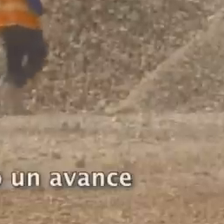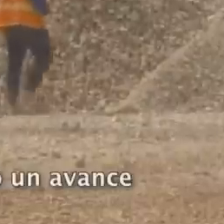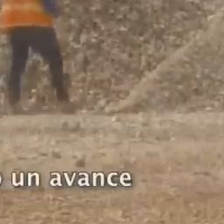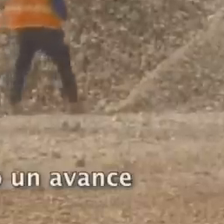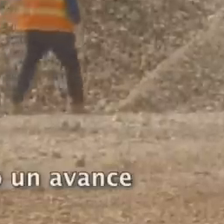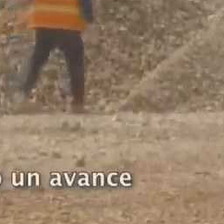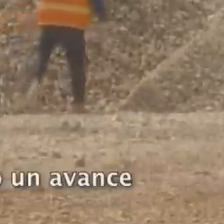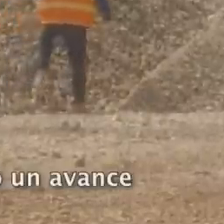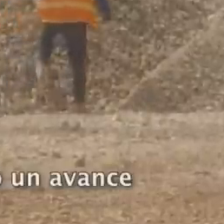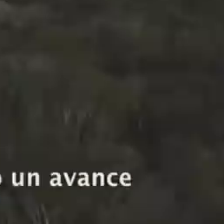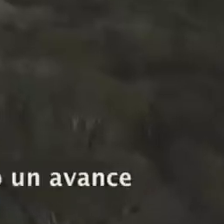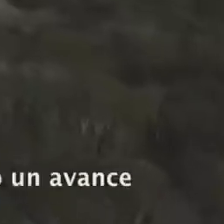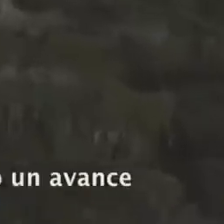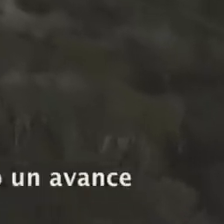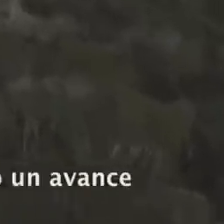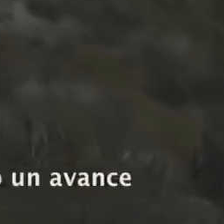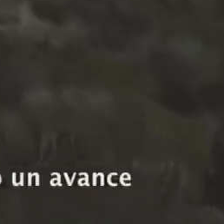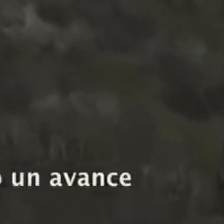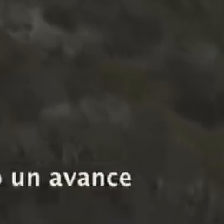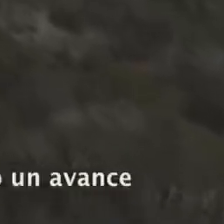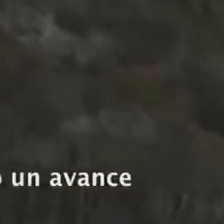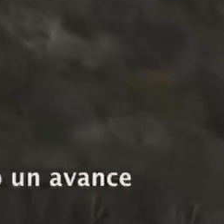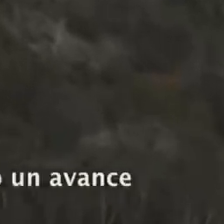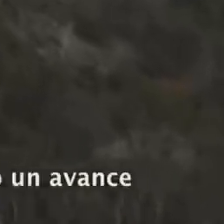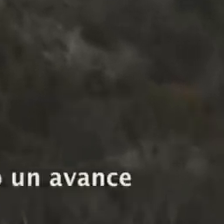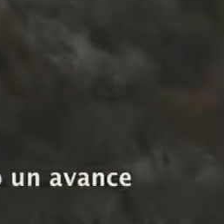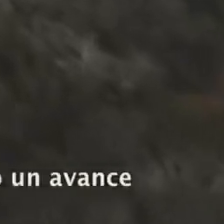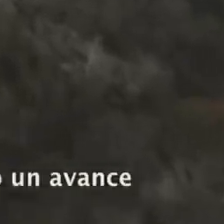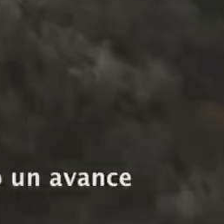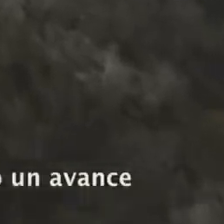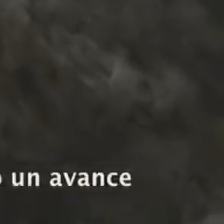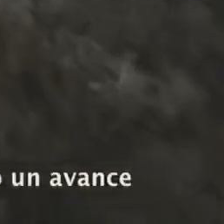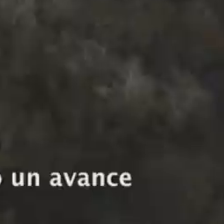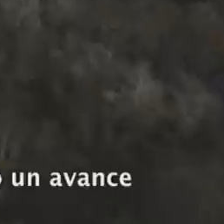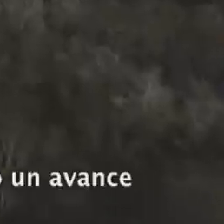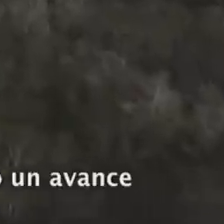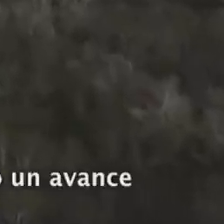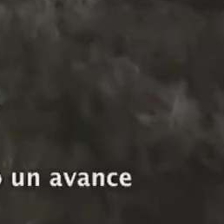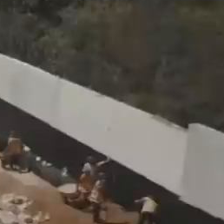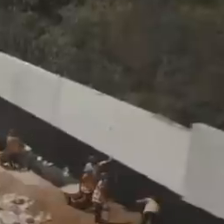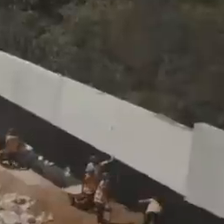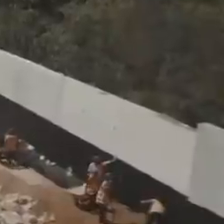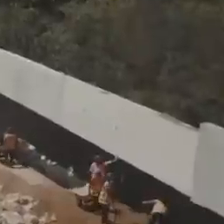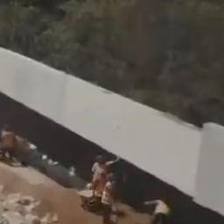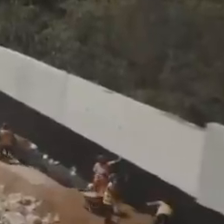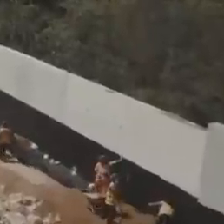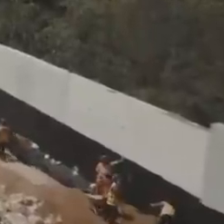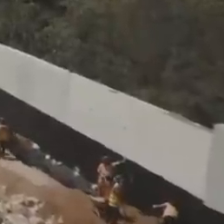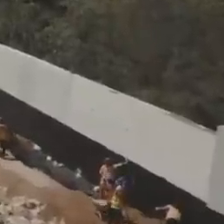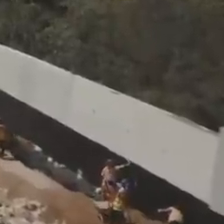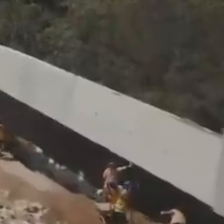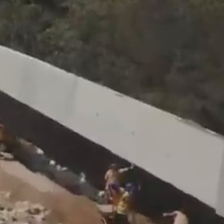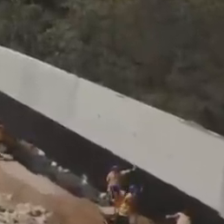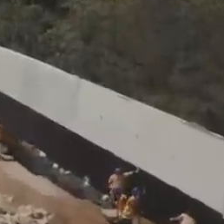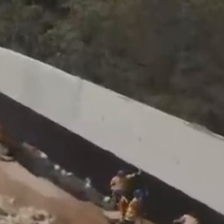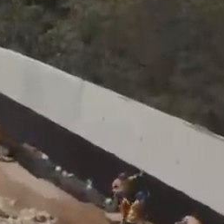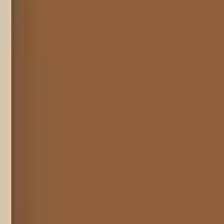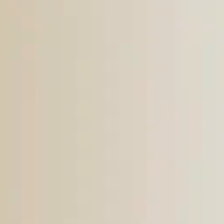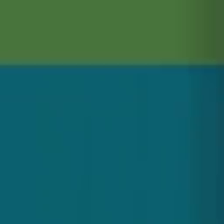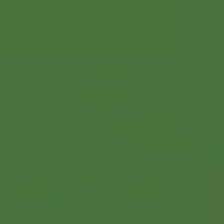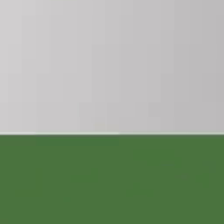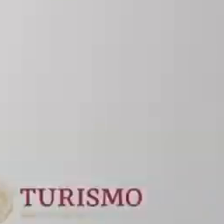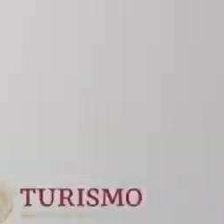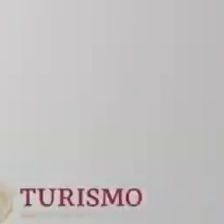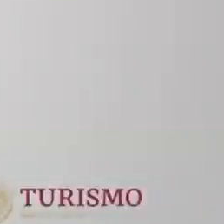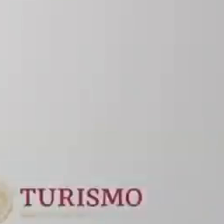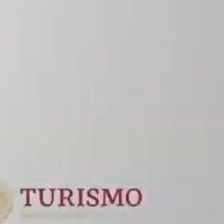.25%, equivalentes a 33.30 kilómetros. El Tren Maya avanza.